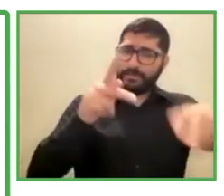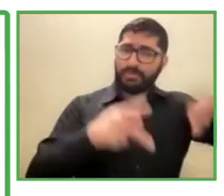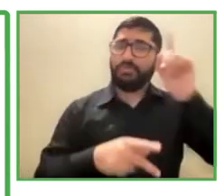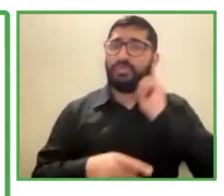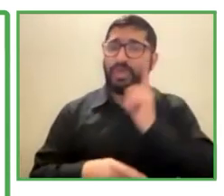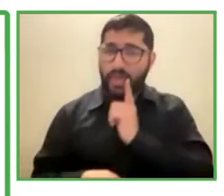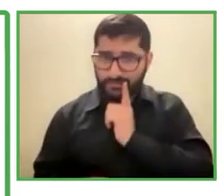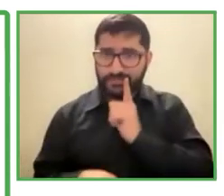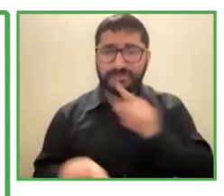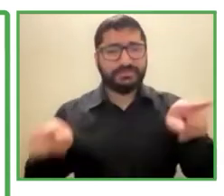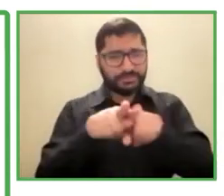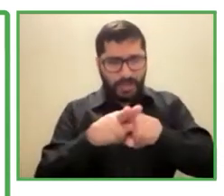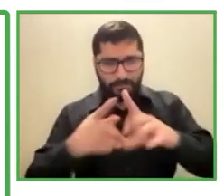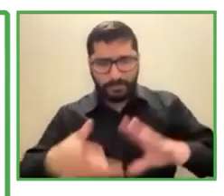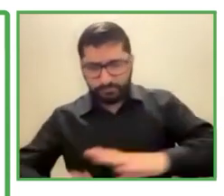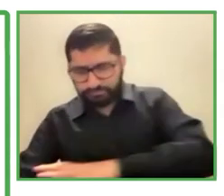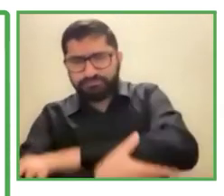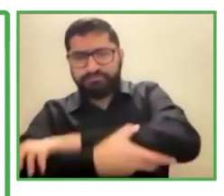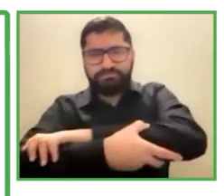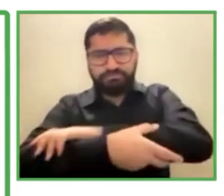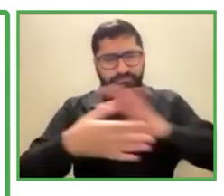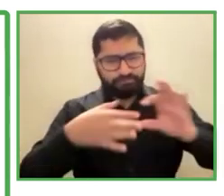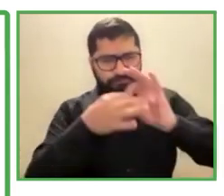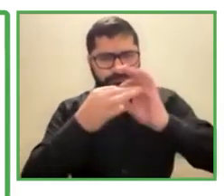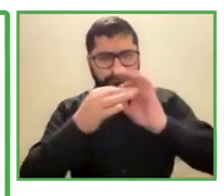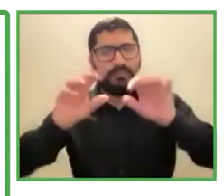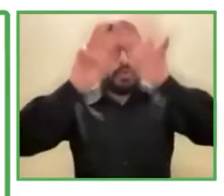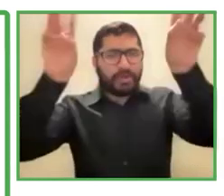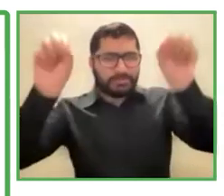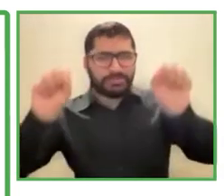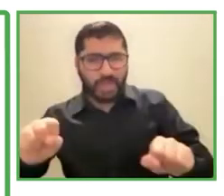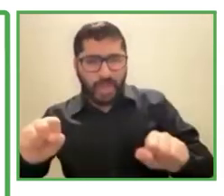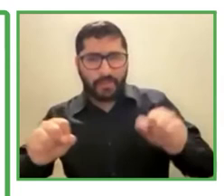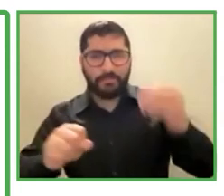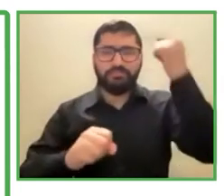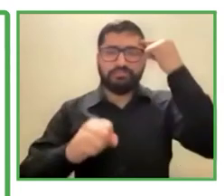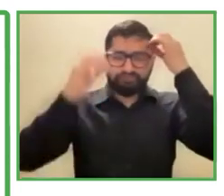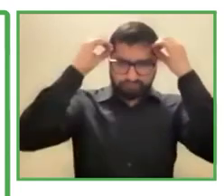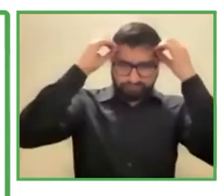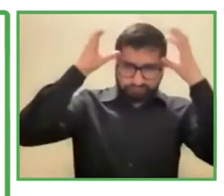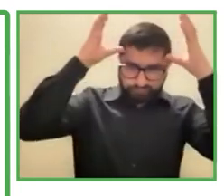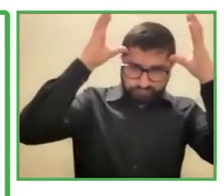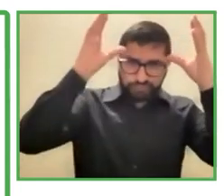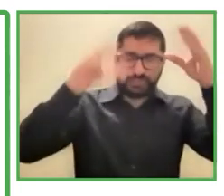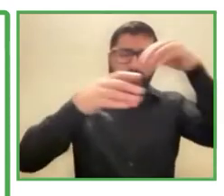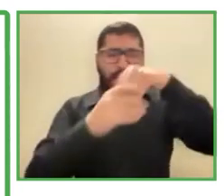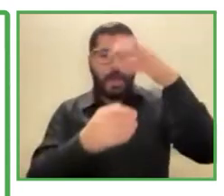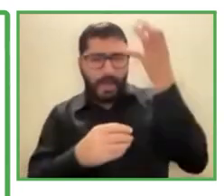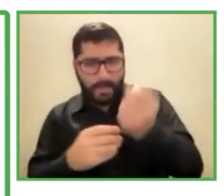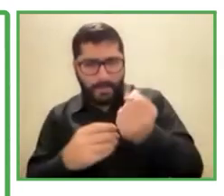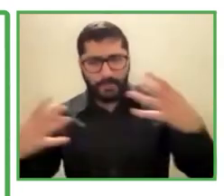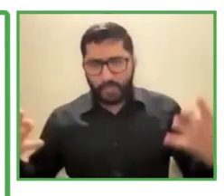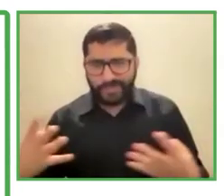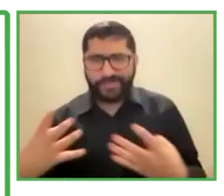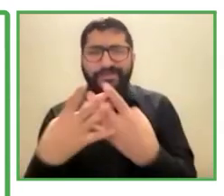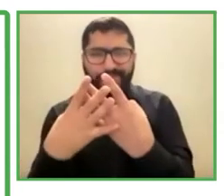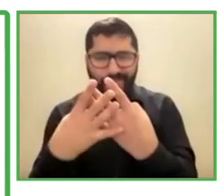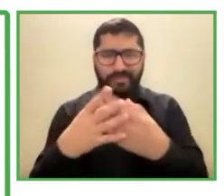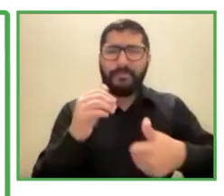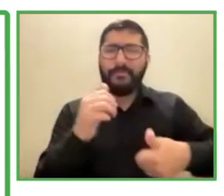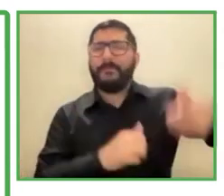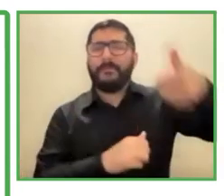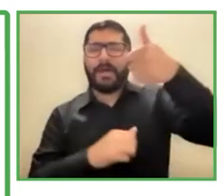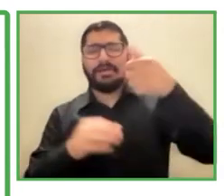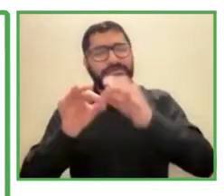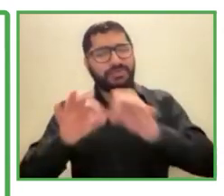conciencia de salud incluso teniendo una red más importante y tener la oportunidad de